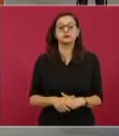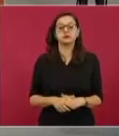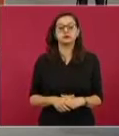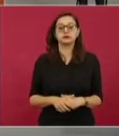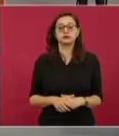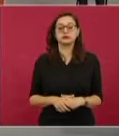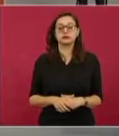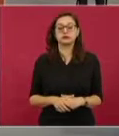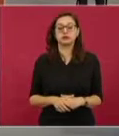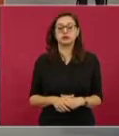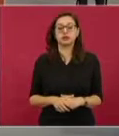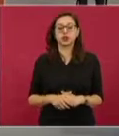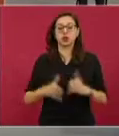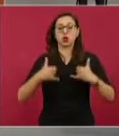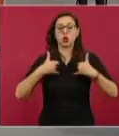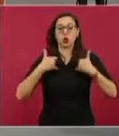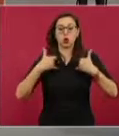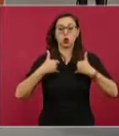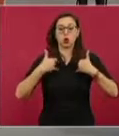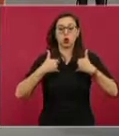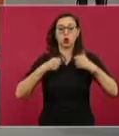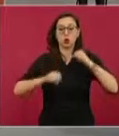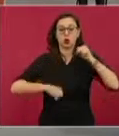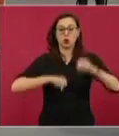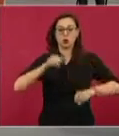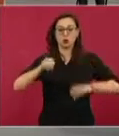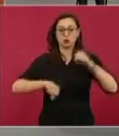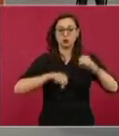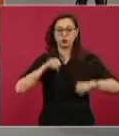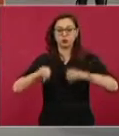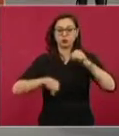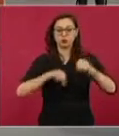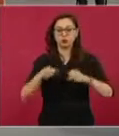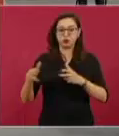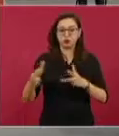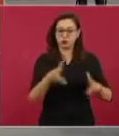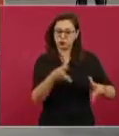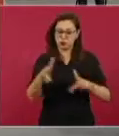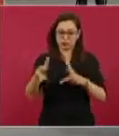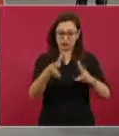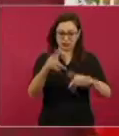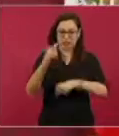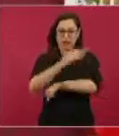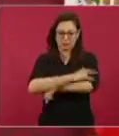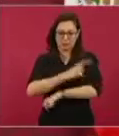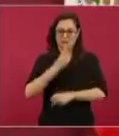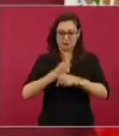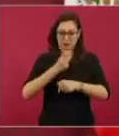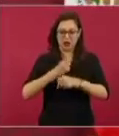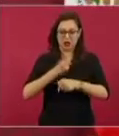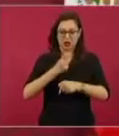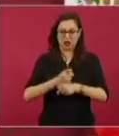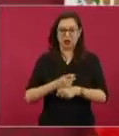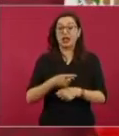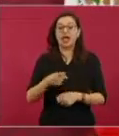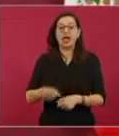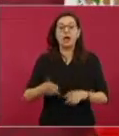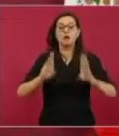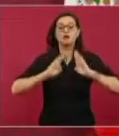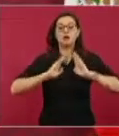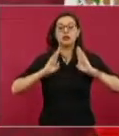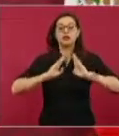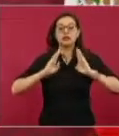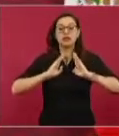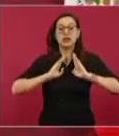llevaron a los jóvenes a andar en bicicleta por el... sí, sí, sí, no, no, bueno, qué Toma una. Bueno. Son los militares disfrazados de